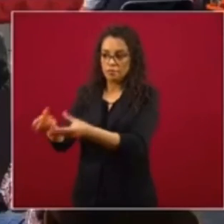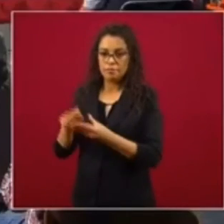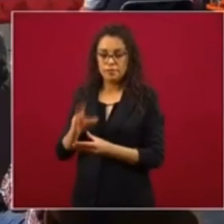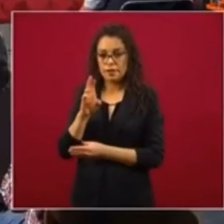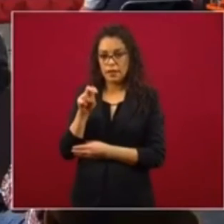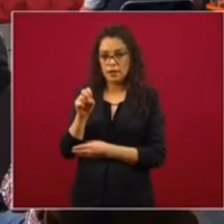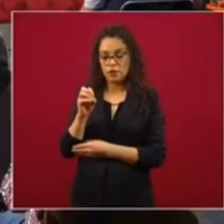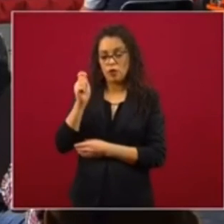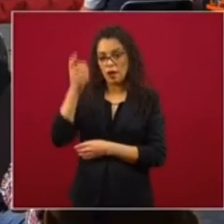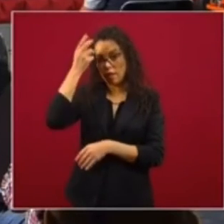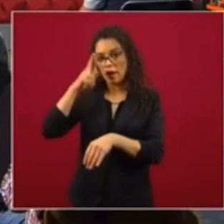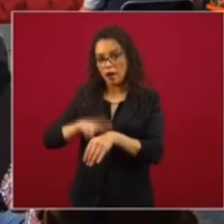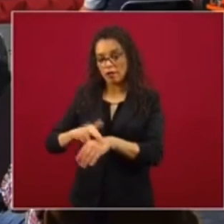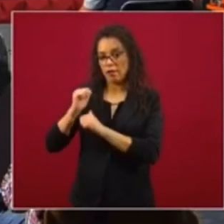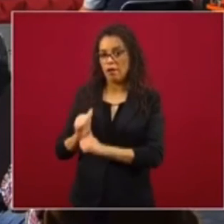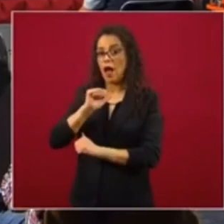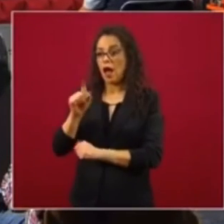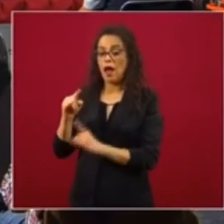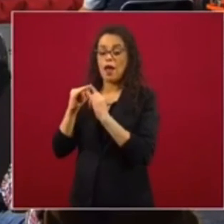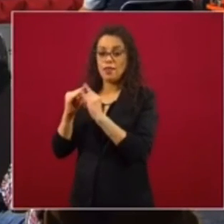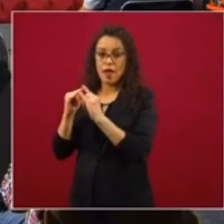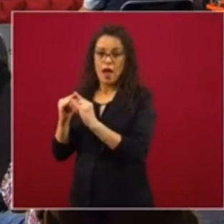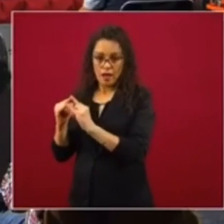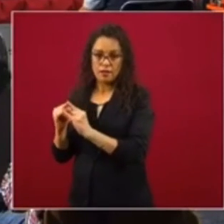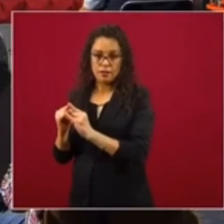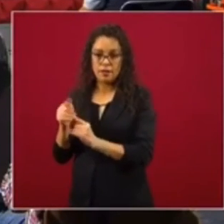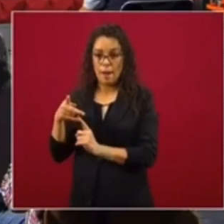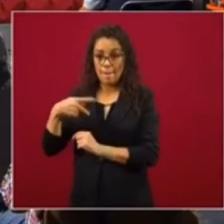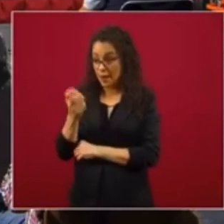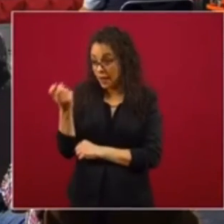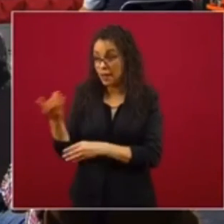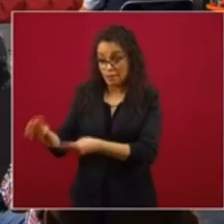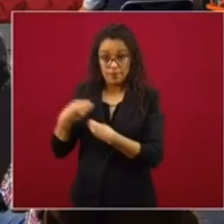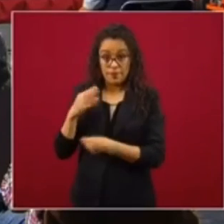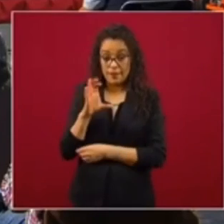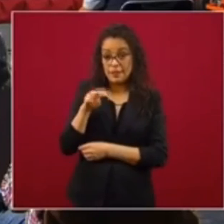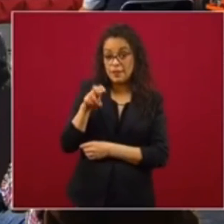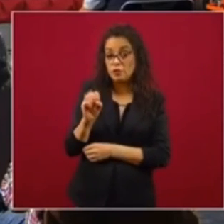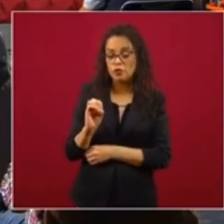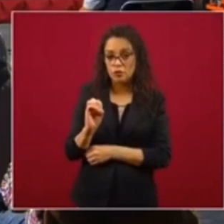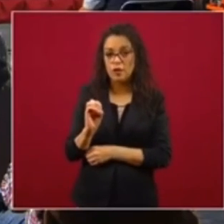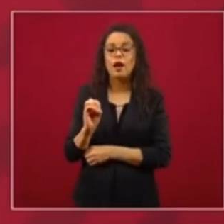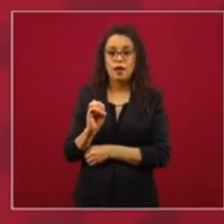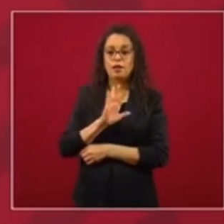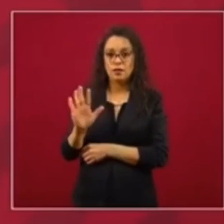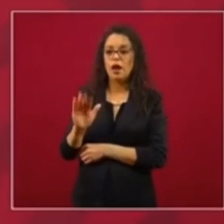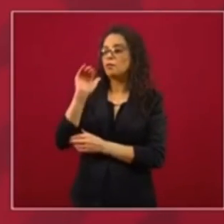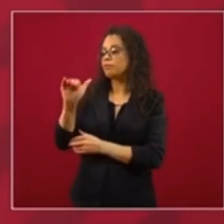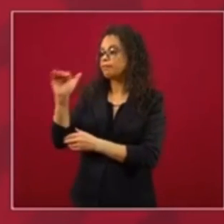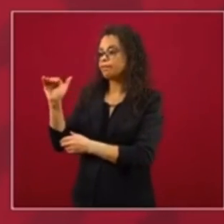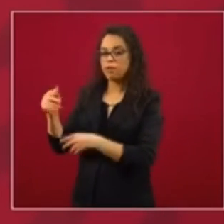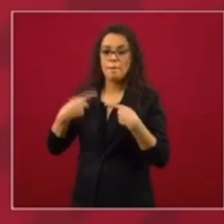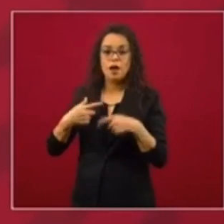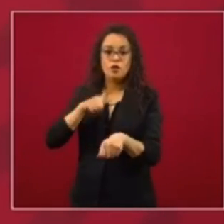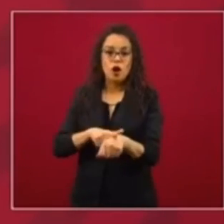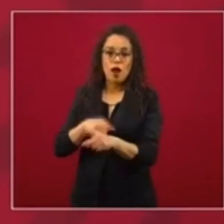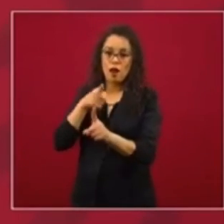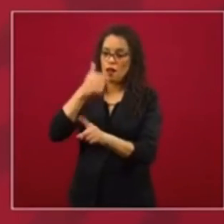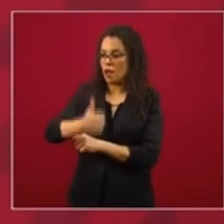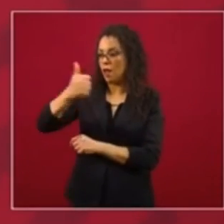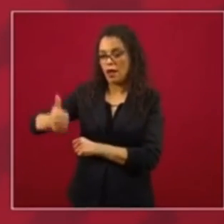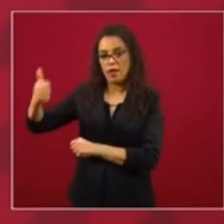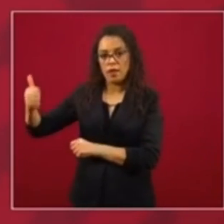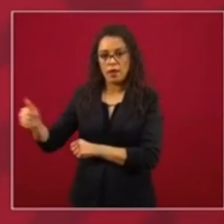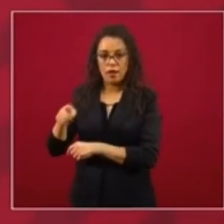directivos de los tianguis, pero teniendo ese censo ya se va personalmente a hablar con cada